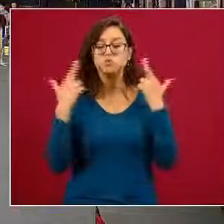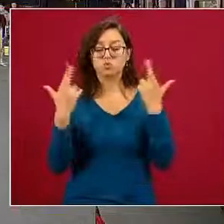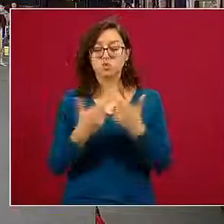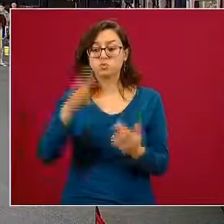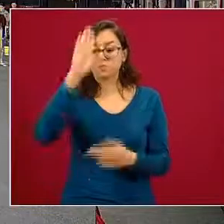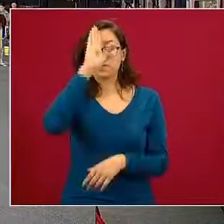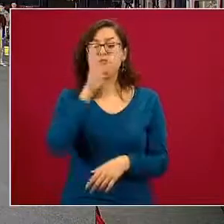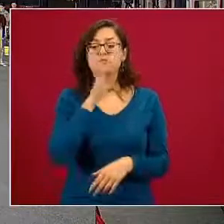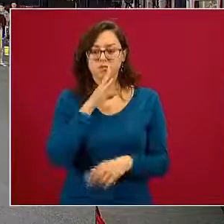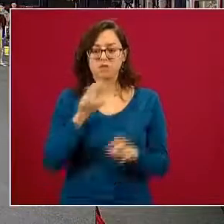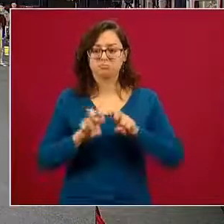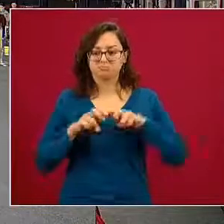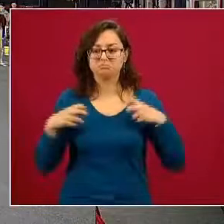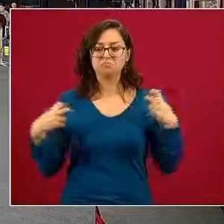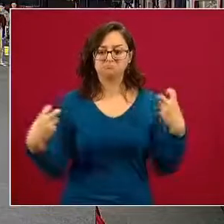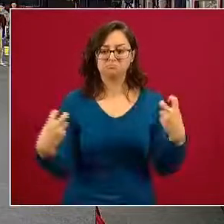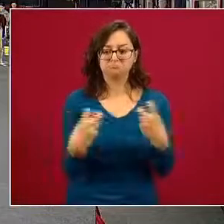mediodía